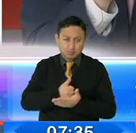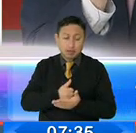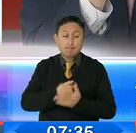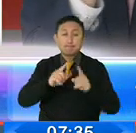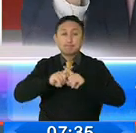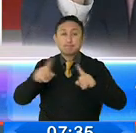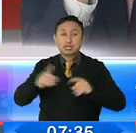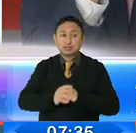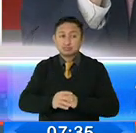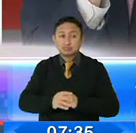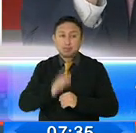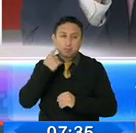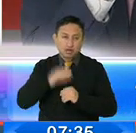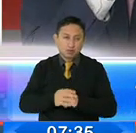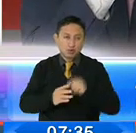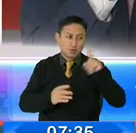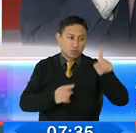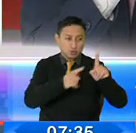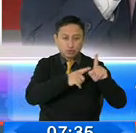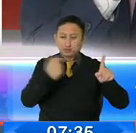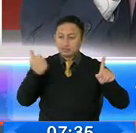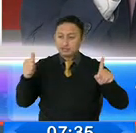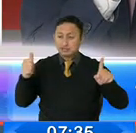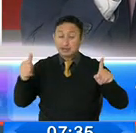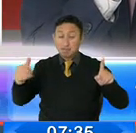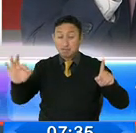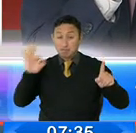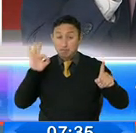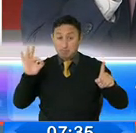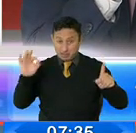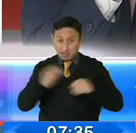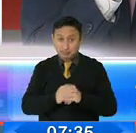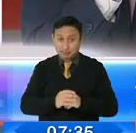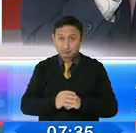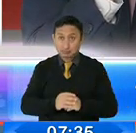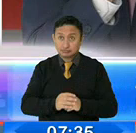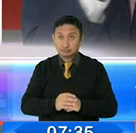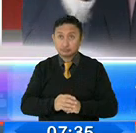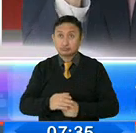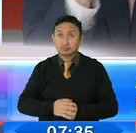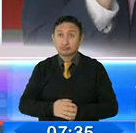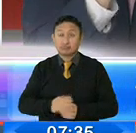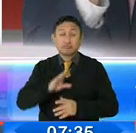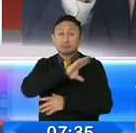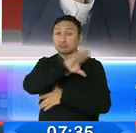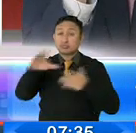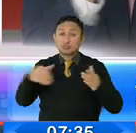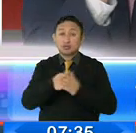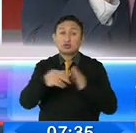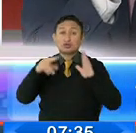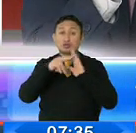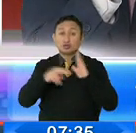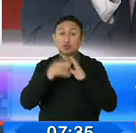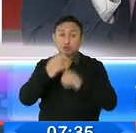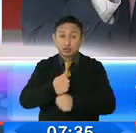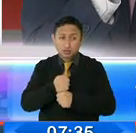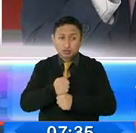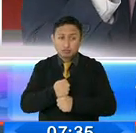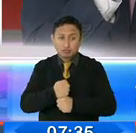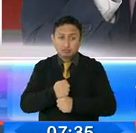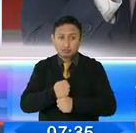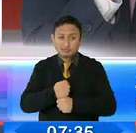le ponemos en la escala de 1 al 10, ¿cuánto le califica? ¿De desinfección? De todas las normas de bioseguridad